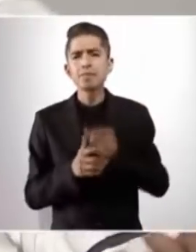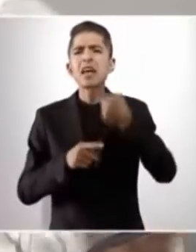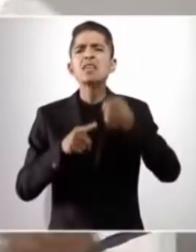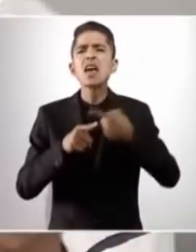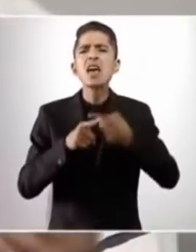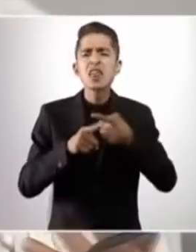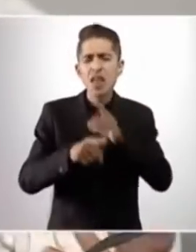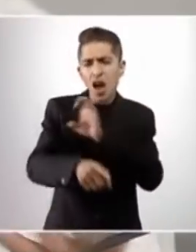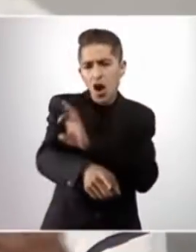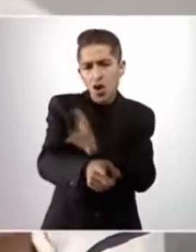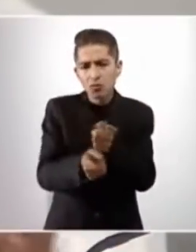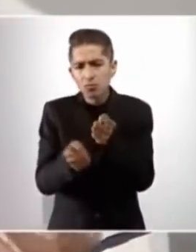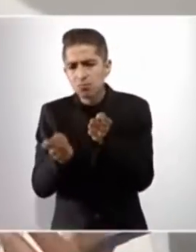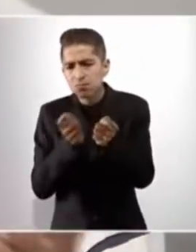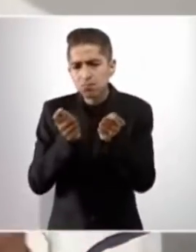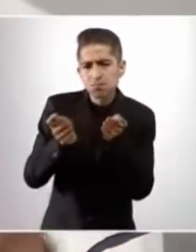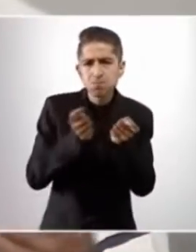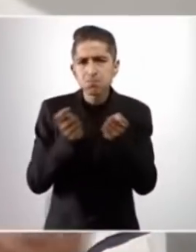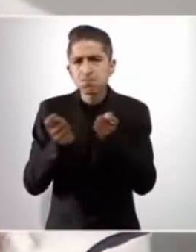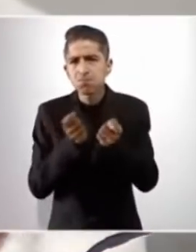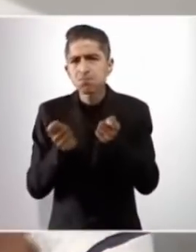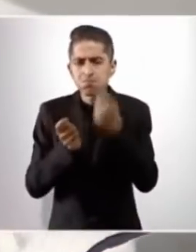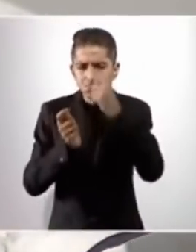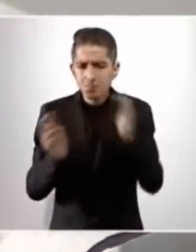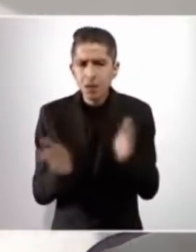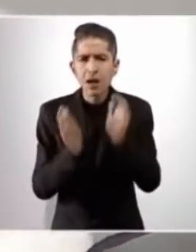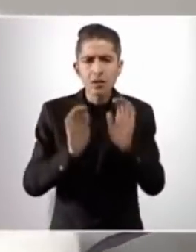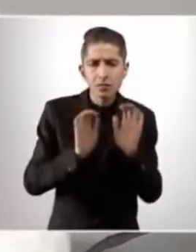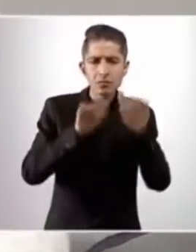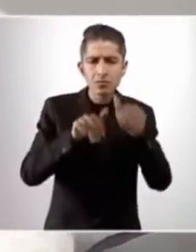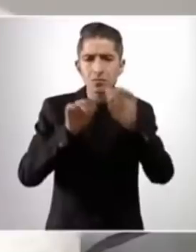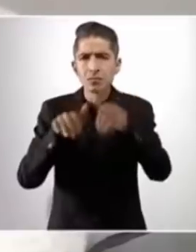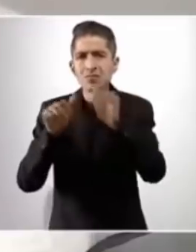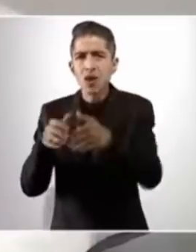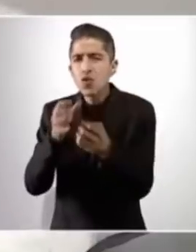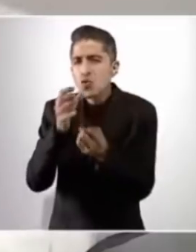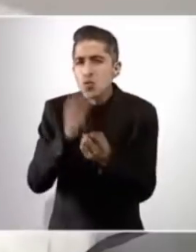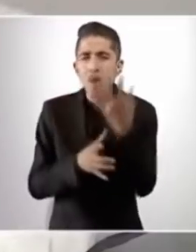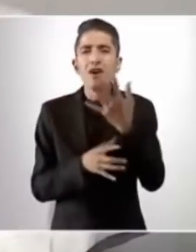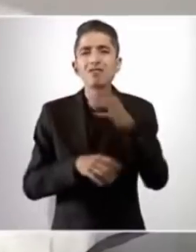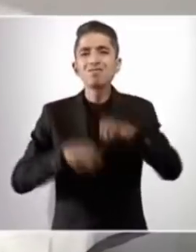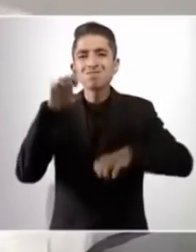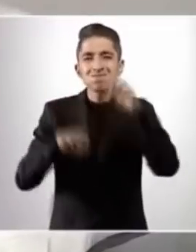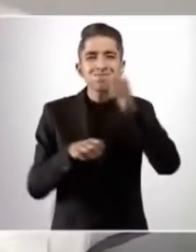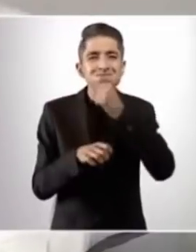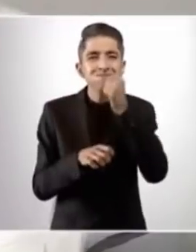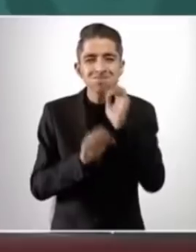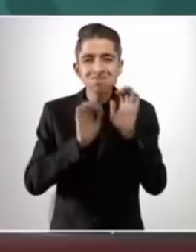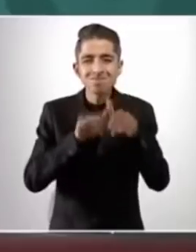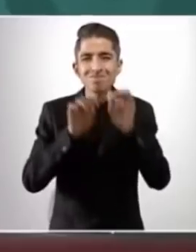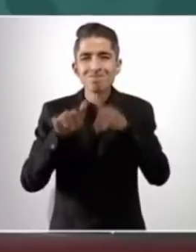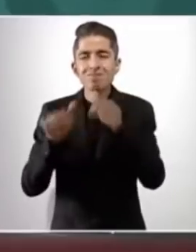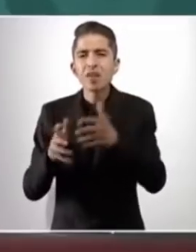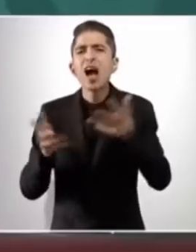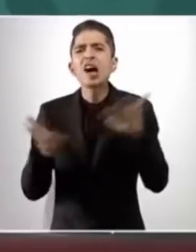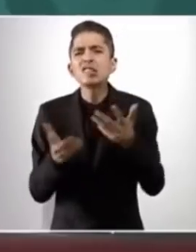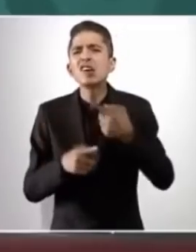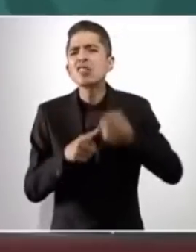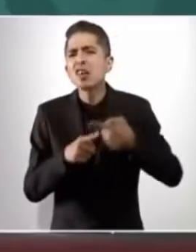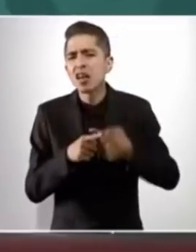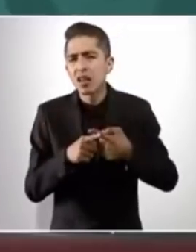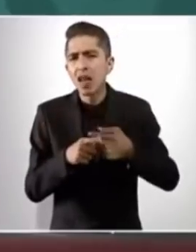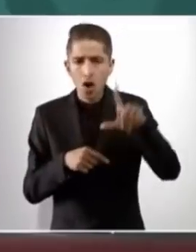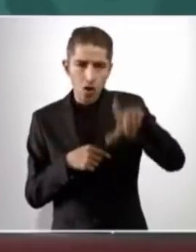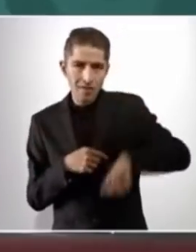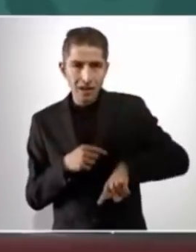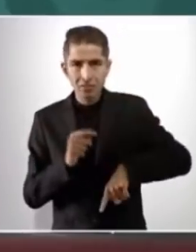coordinar esta acción para inscribir a los nuevos adultos mayores va a ser el